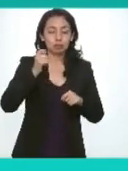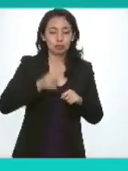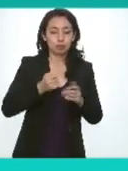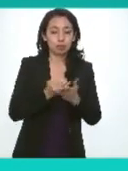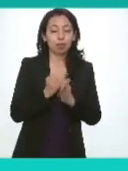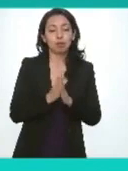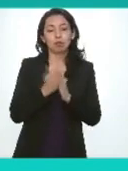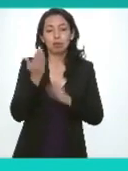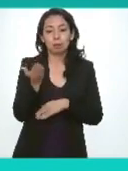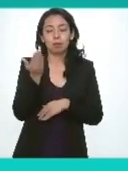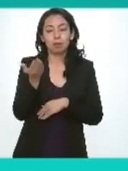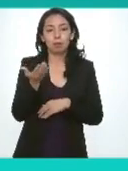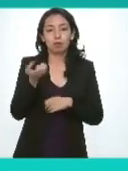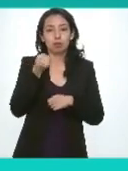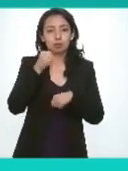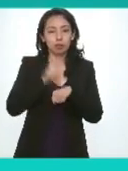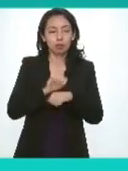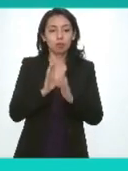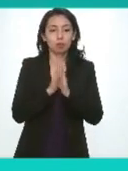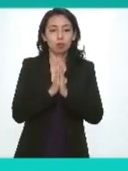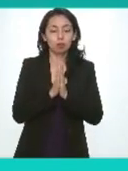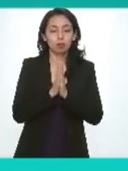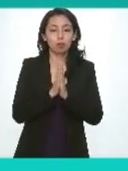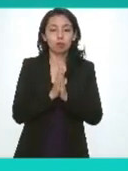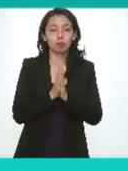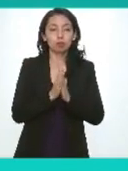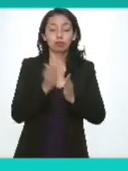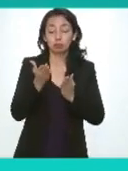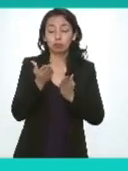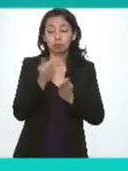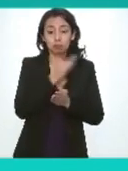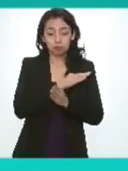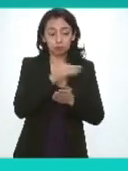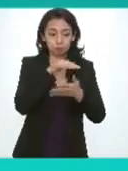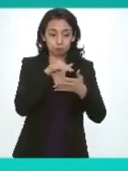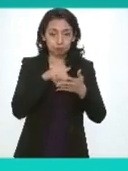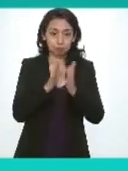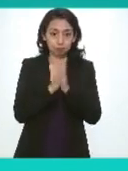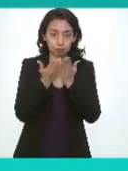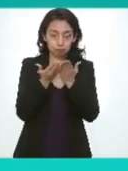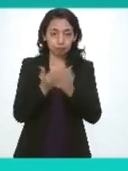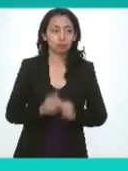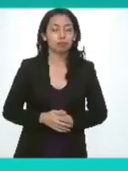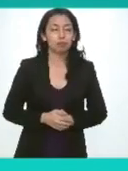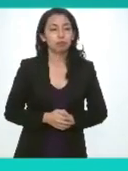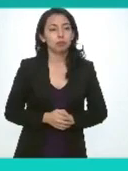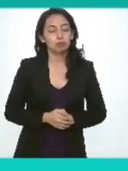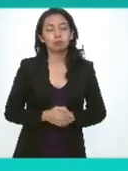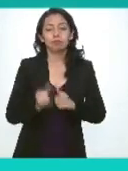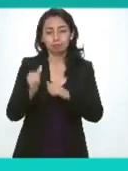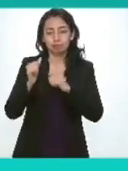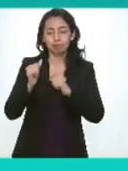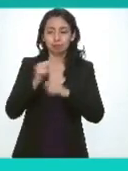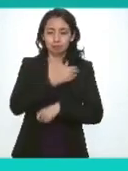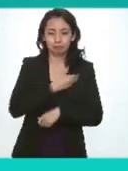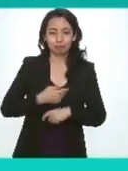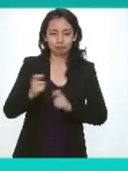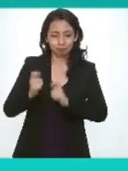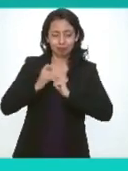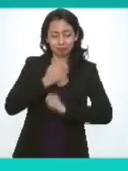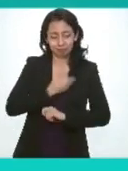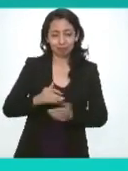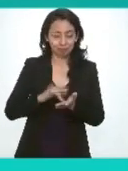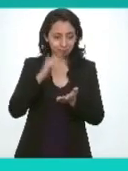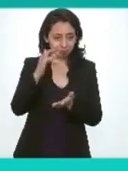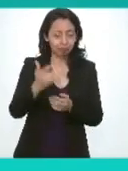solicito Al secretario Pueda proceder A dar lectura Del mismo Por favor Con gusto Presidenta En desahogo